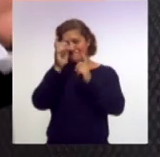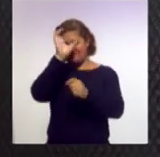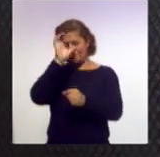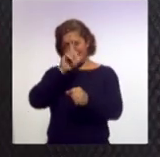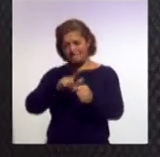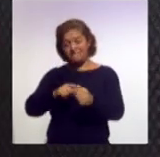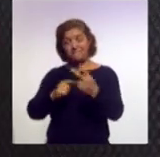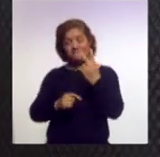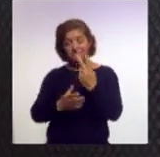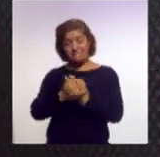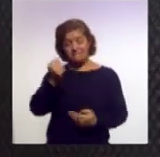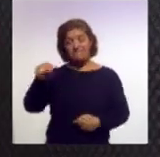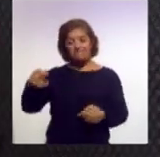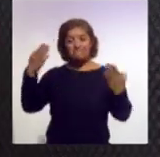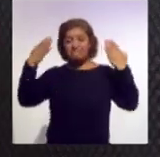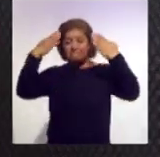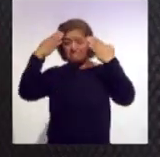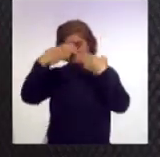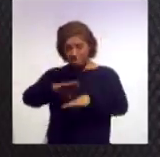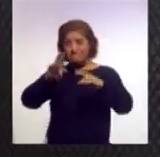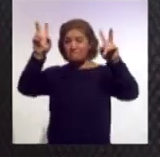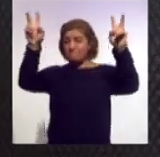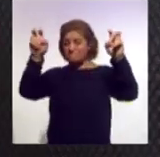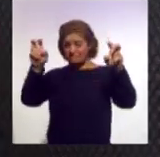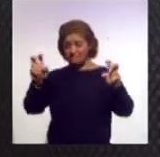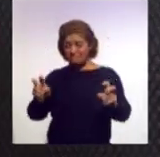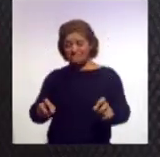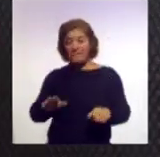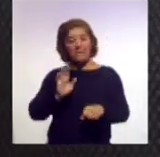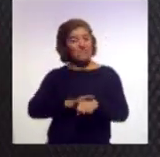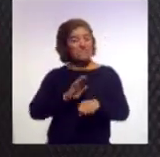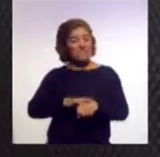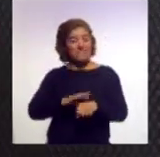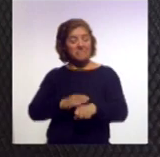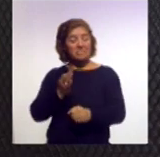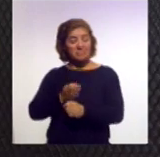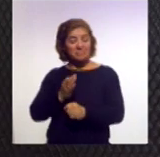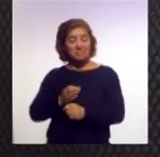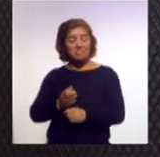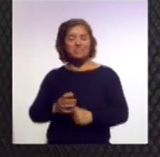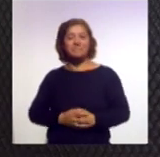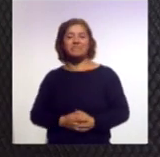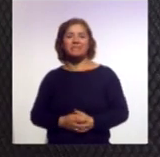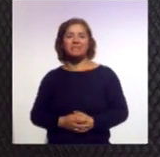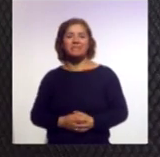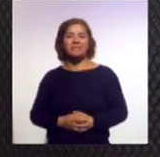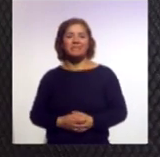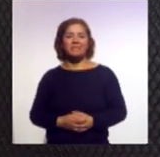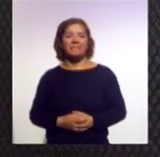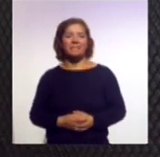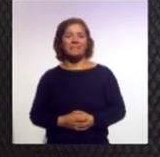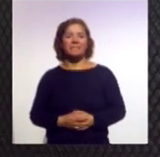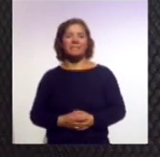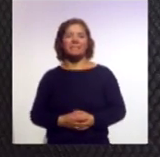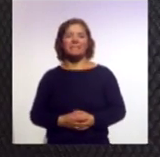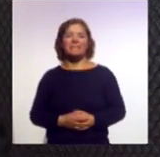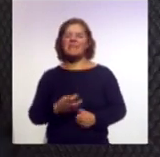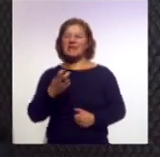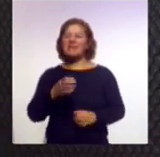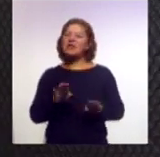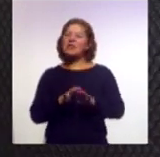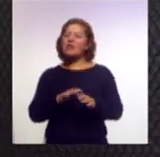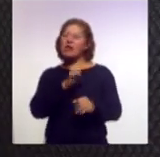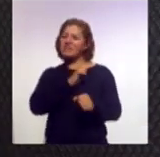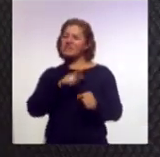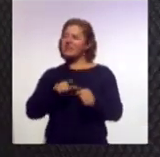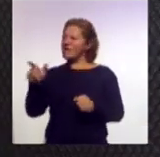Enmarcar el carnaval en este festejo de los 500 años en esta conmemoración, mejor dicho, pues le da, déjame decirlo así, un aderezo especial